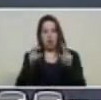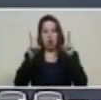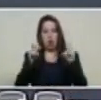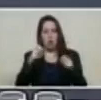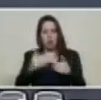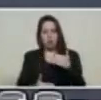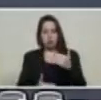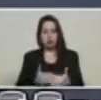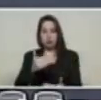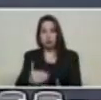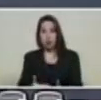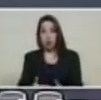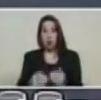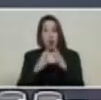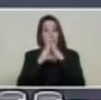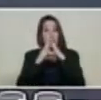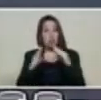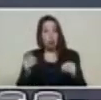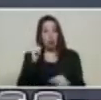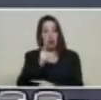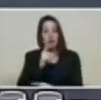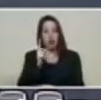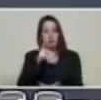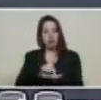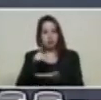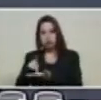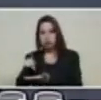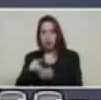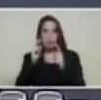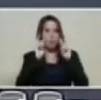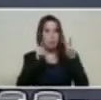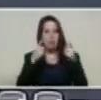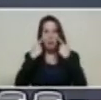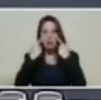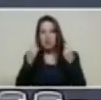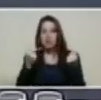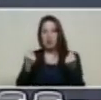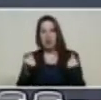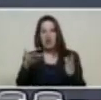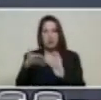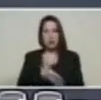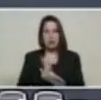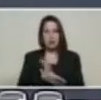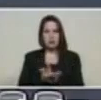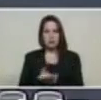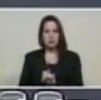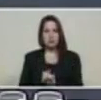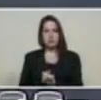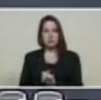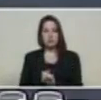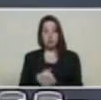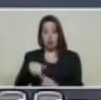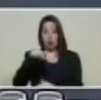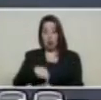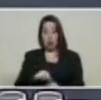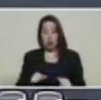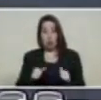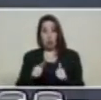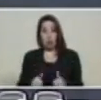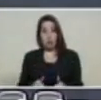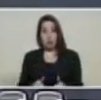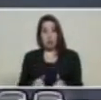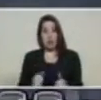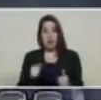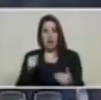Todos debemos estar activos. Hoy estamos poniendo en marcha el blockchain